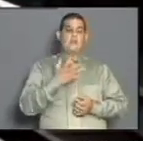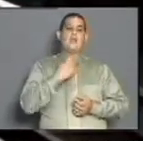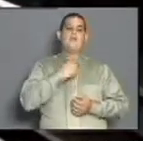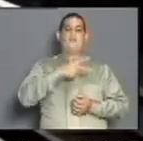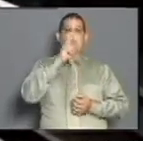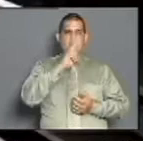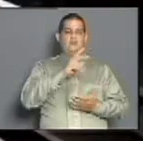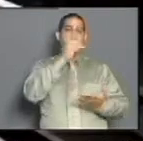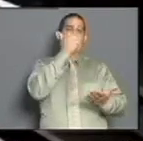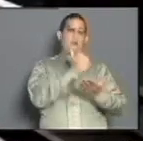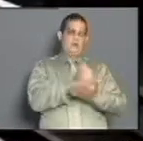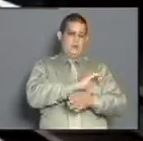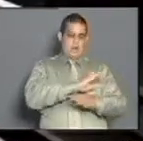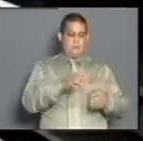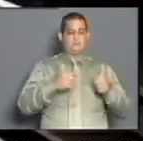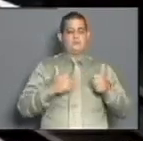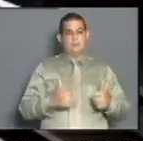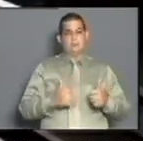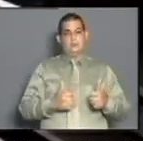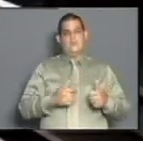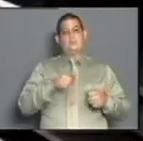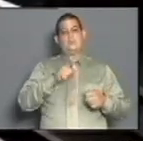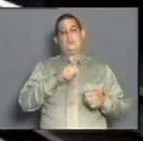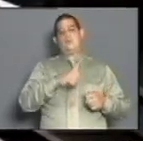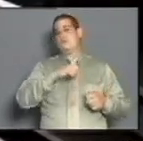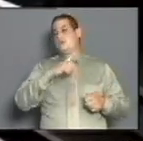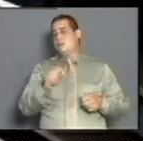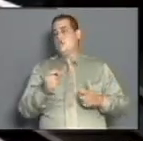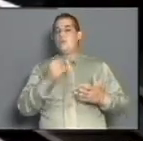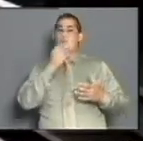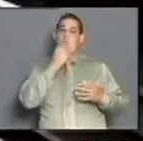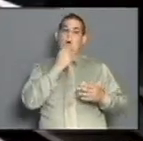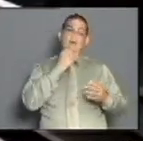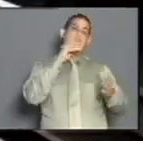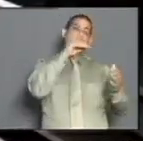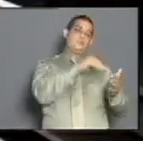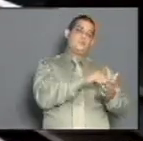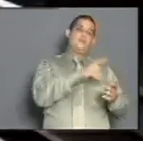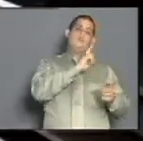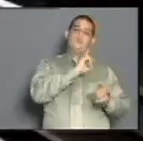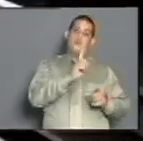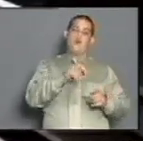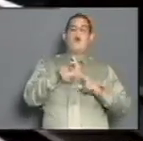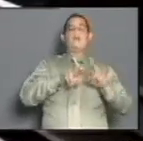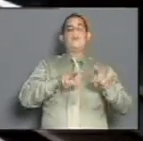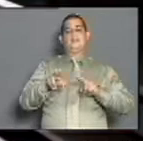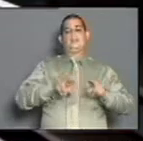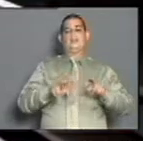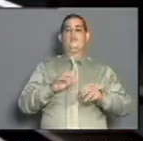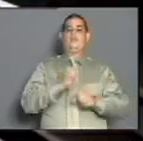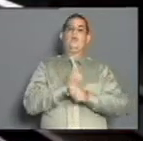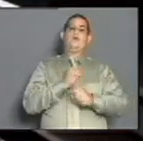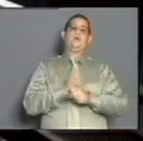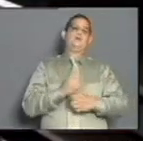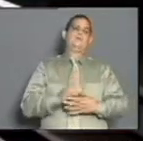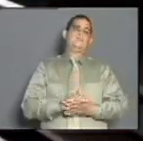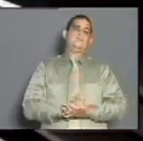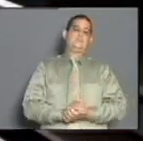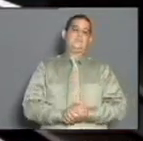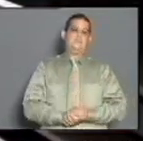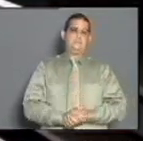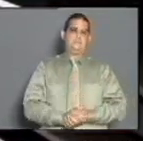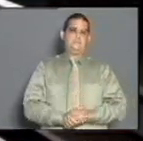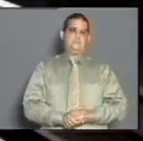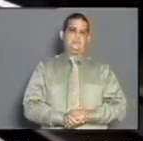perfeccionadas. No tiene que salir del sector, se queda en el sector, lo que no va a tener la responsabilidad de